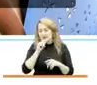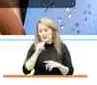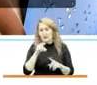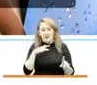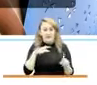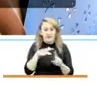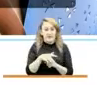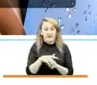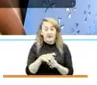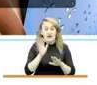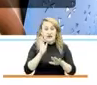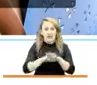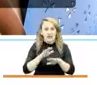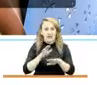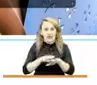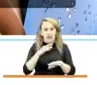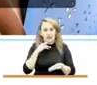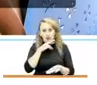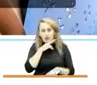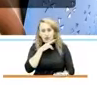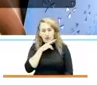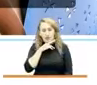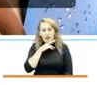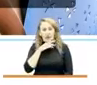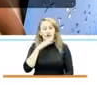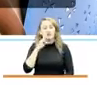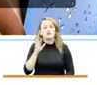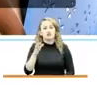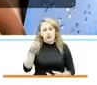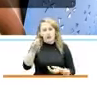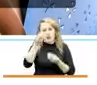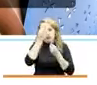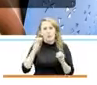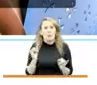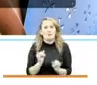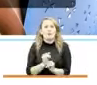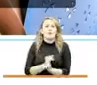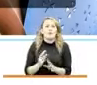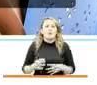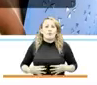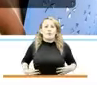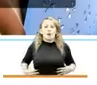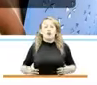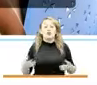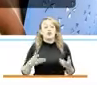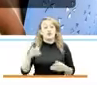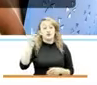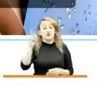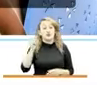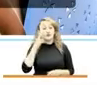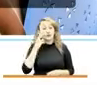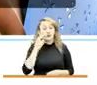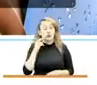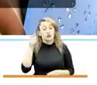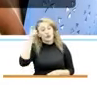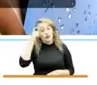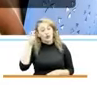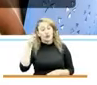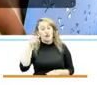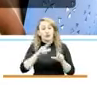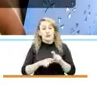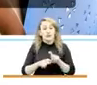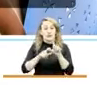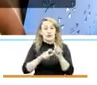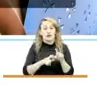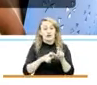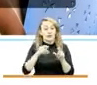tenían alertas rojas por altos índices de desnutrición como lo son el Cesar, Chocó, Córdoba, La Guajira, Nariño, Norte